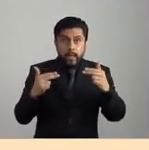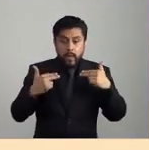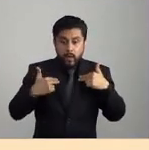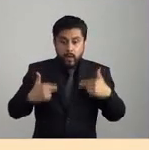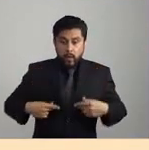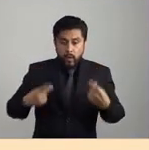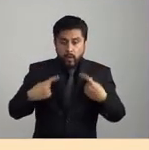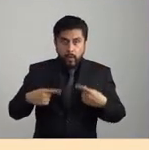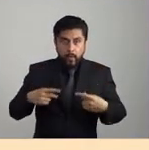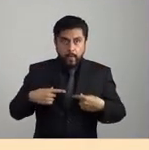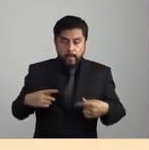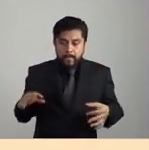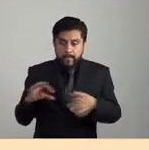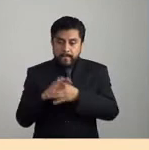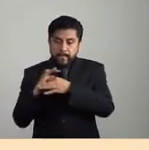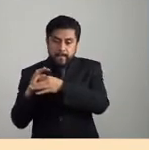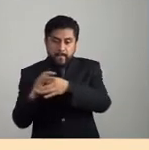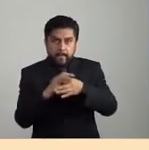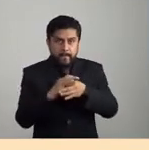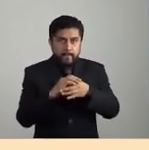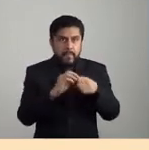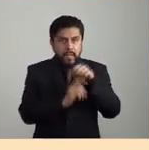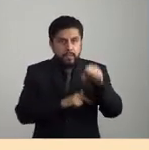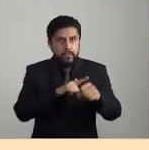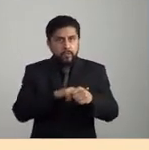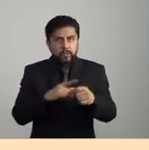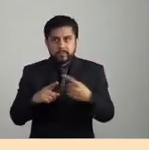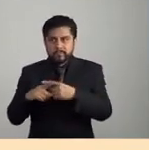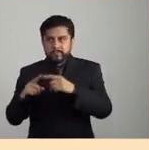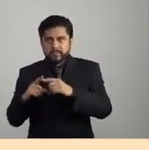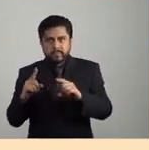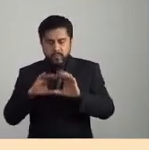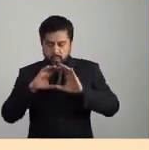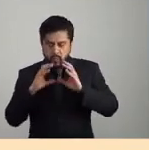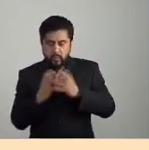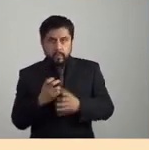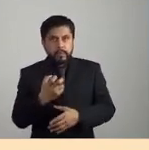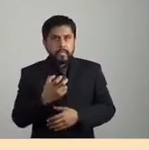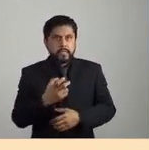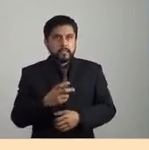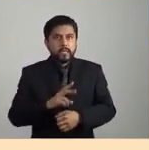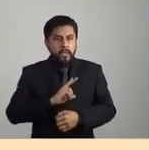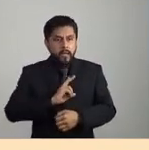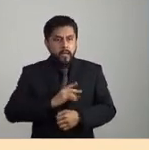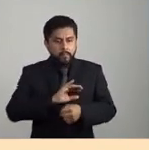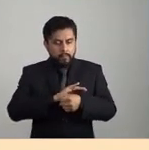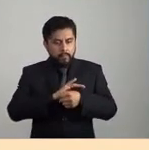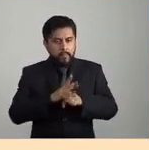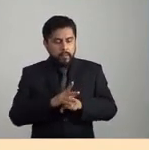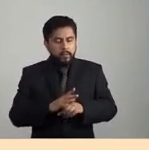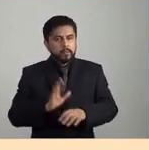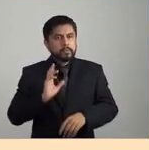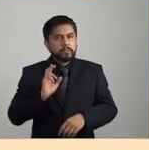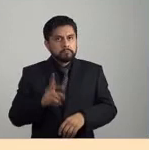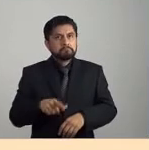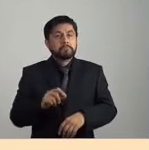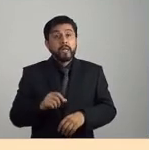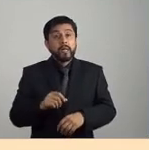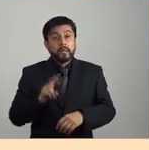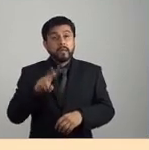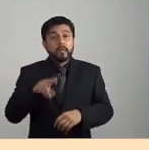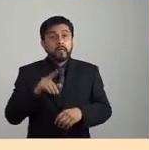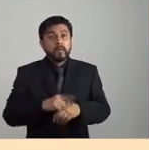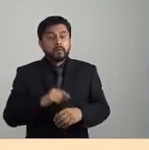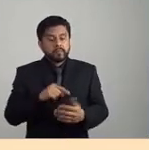Entonces, como una imagen, me parece, que nos regala el virus, ¿no?, de esta dimensión pedagógica, tendría que ver